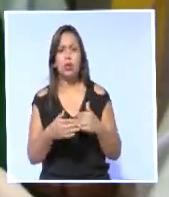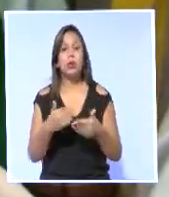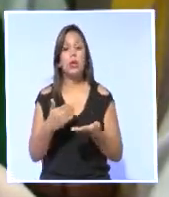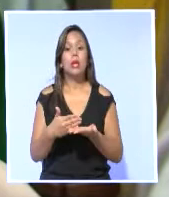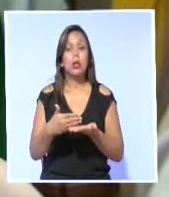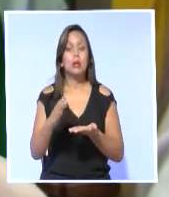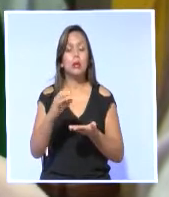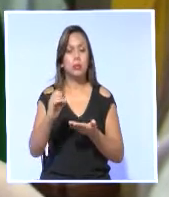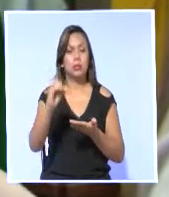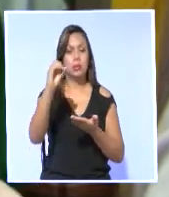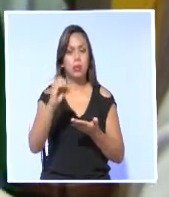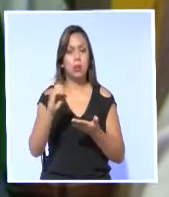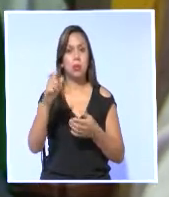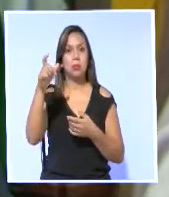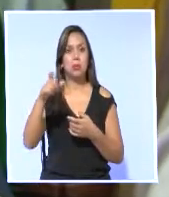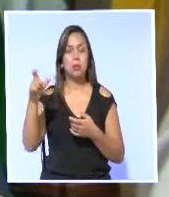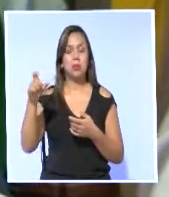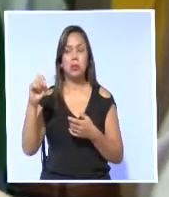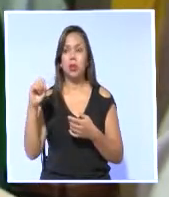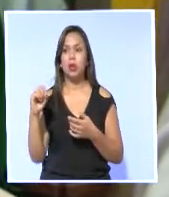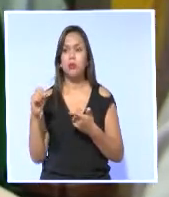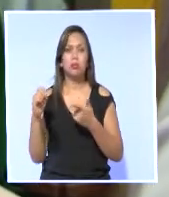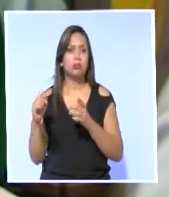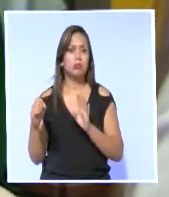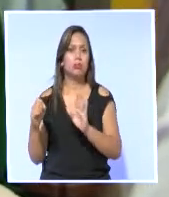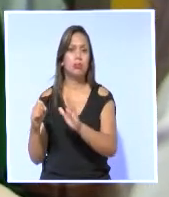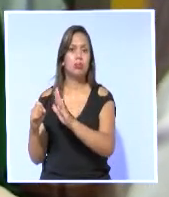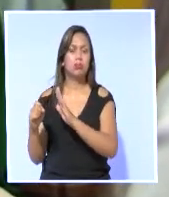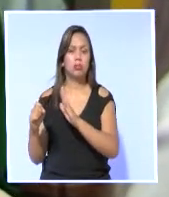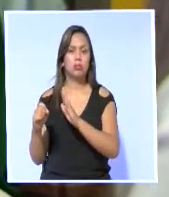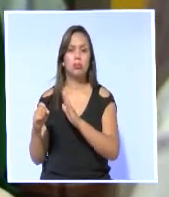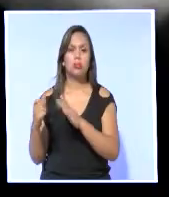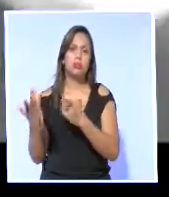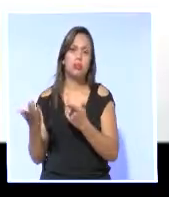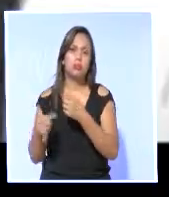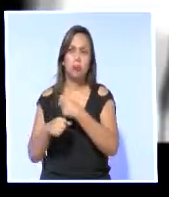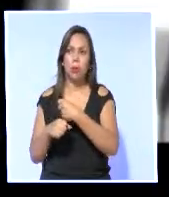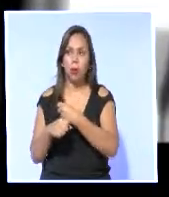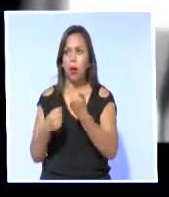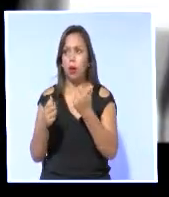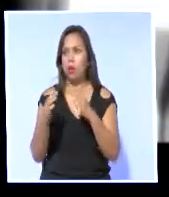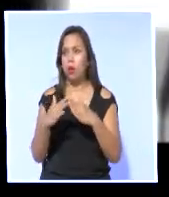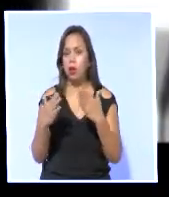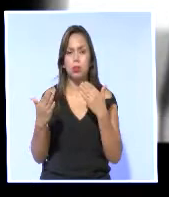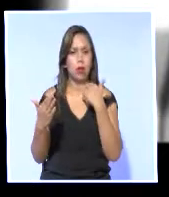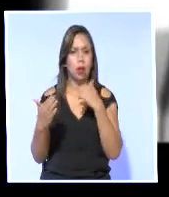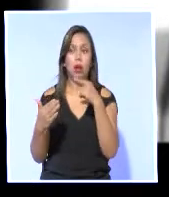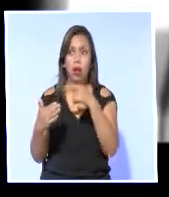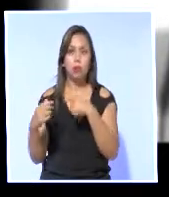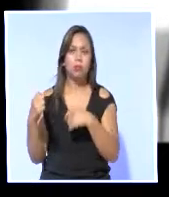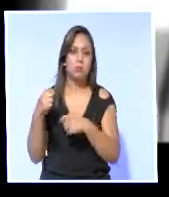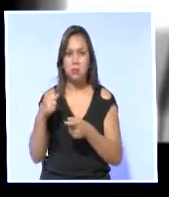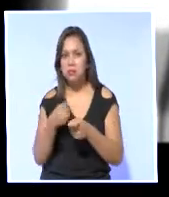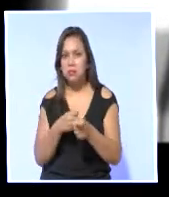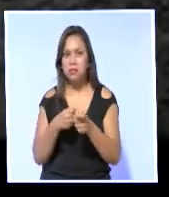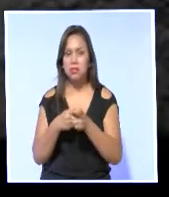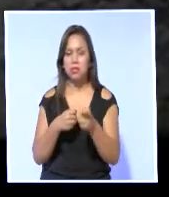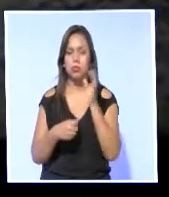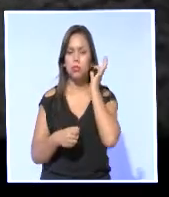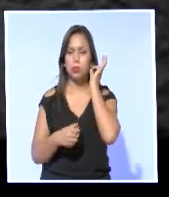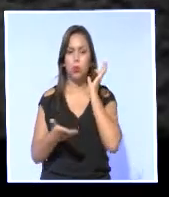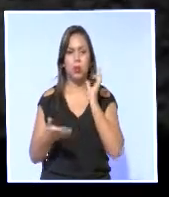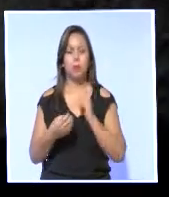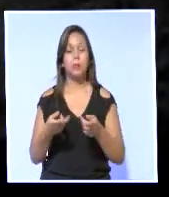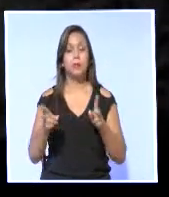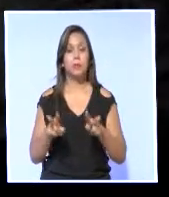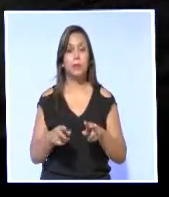imagínese usted por personas que rodean pues los ámbitos en que ésta se desarrolla. Según el colectivo Ciudadanos Geografía Crítica,